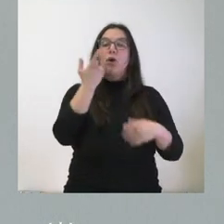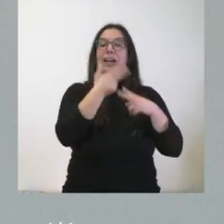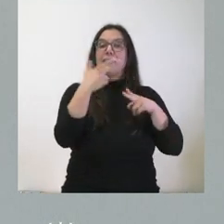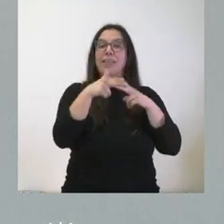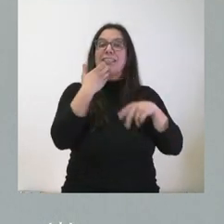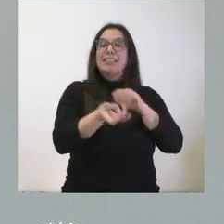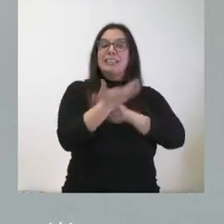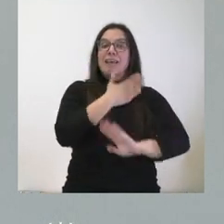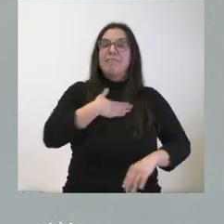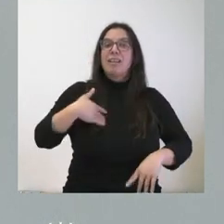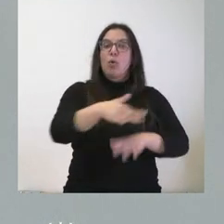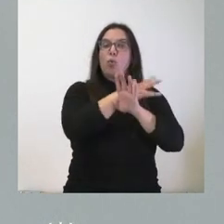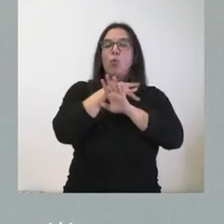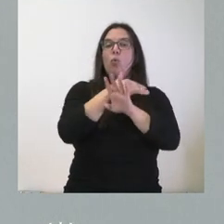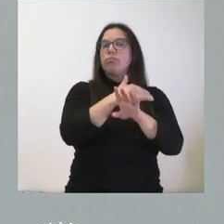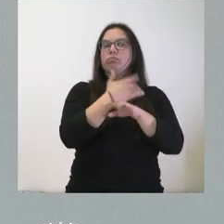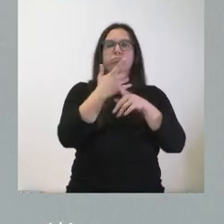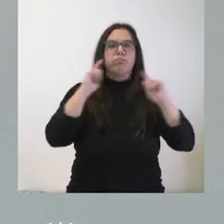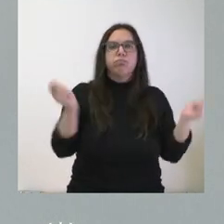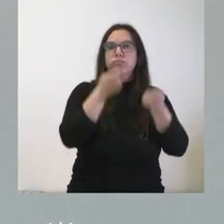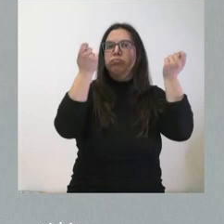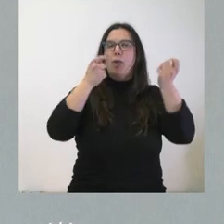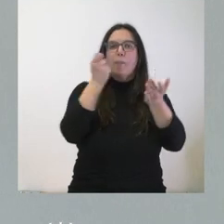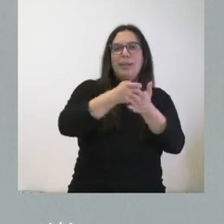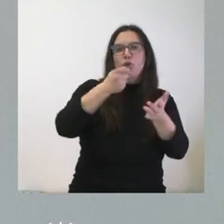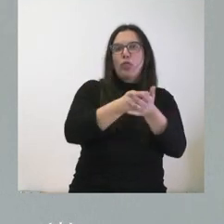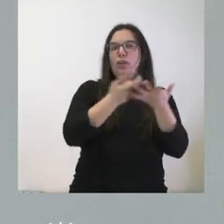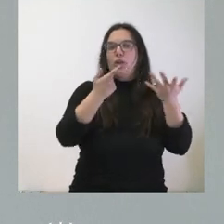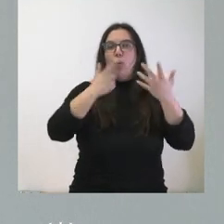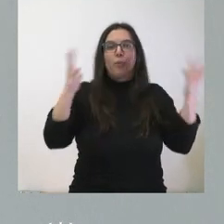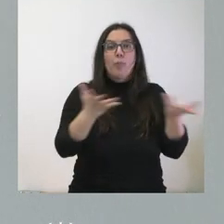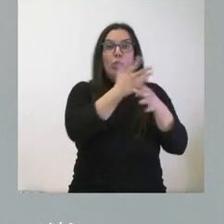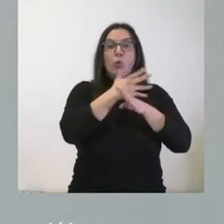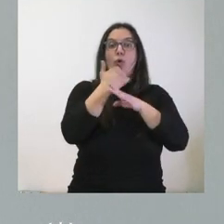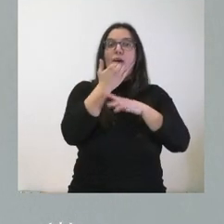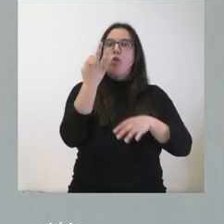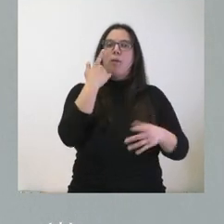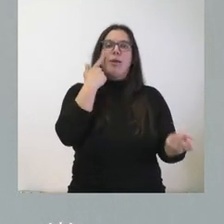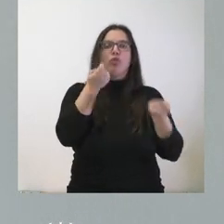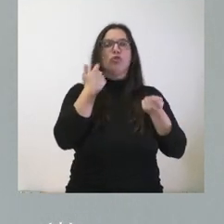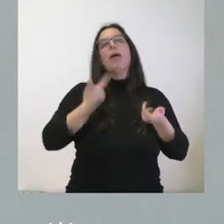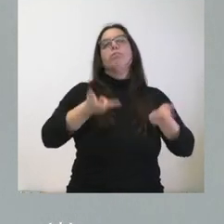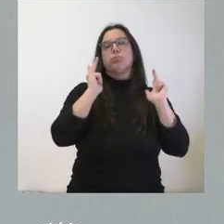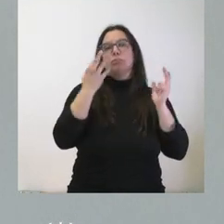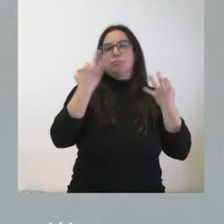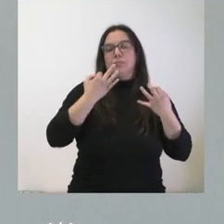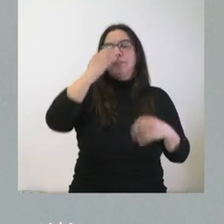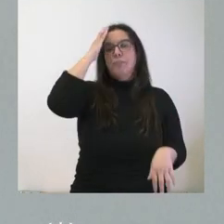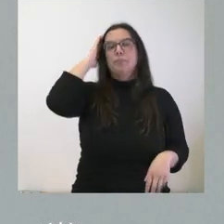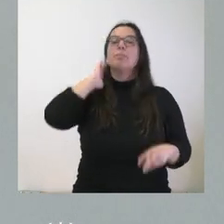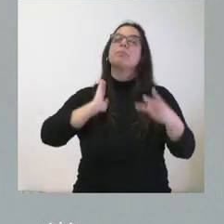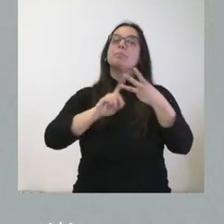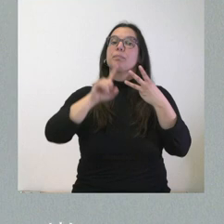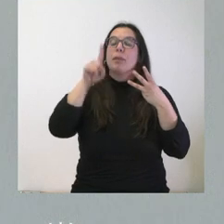suponga la realización de actividades publicitarias de patrocinio y de promoción del juego y de apuestas. Una tercera novedad es que se